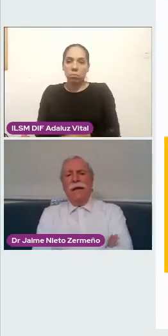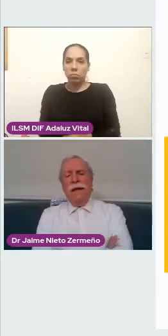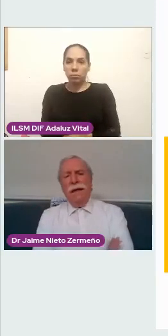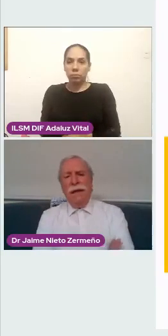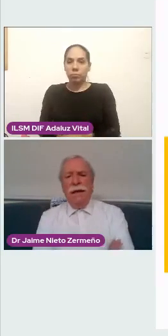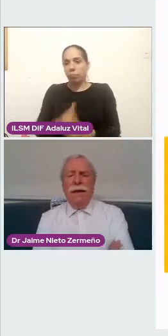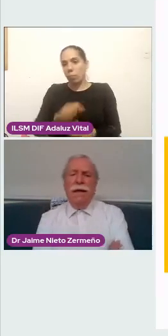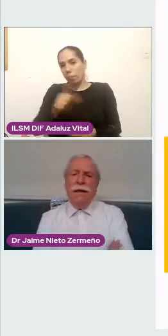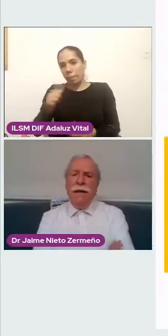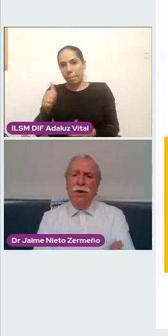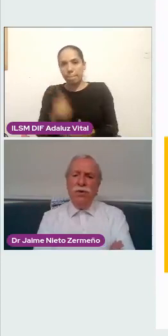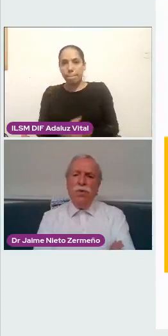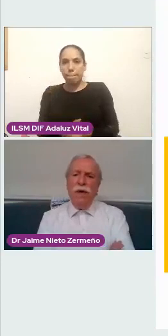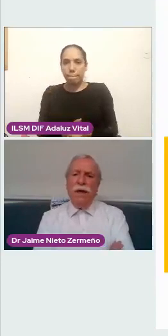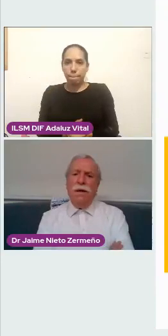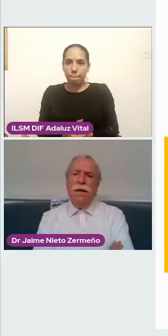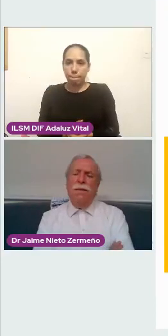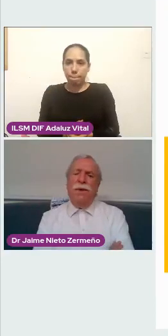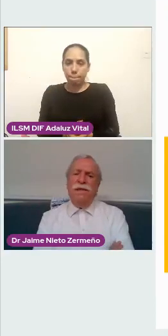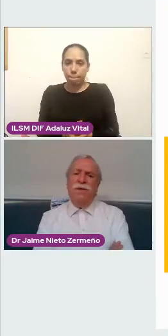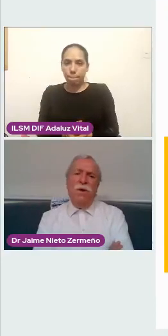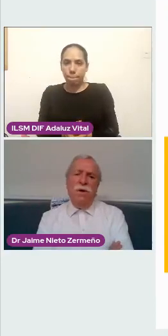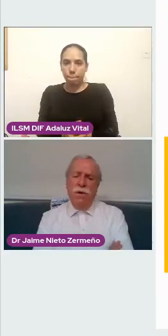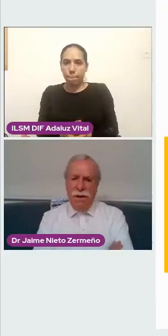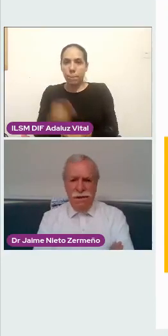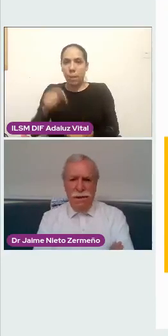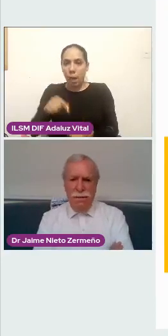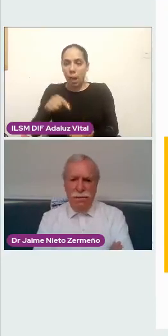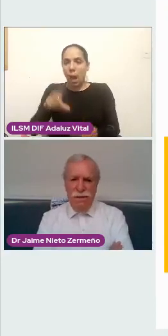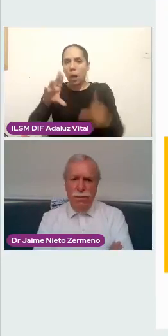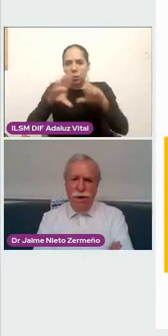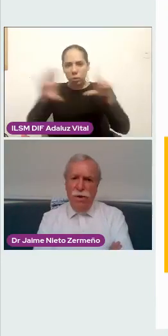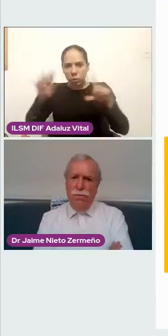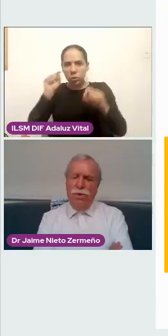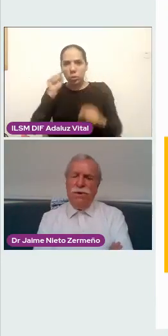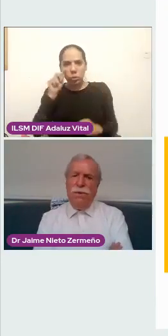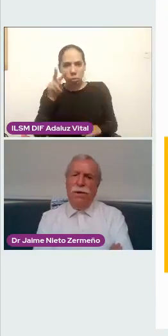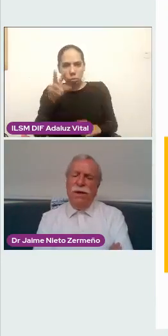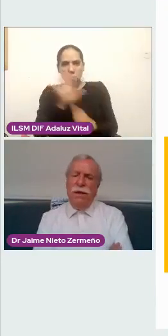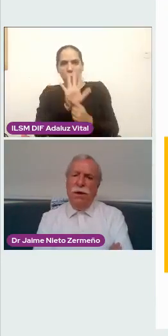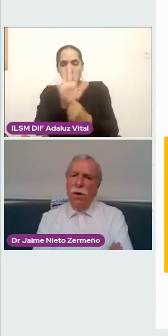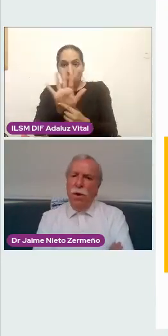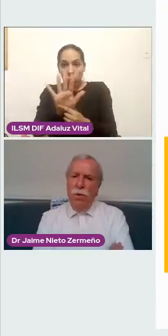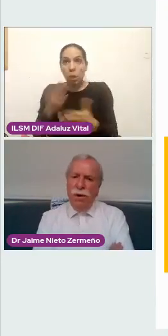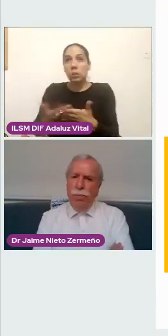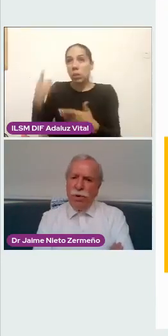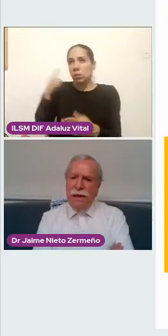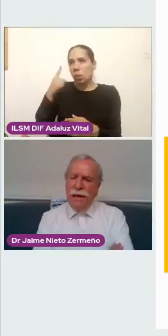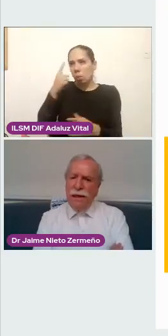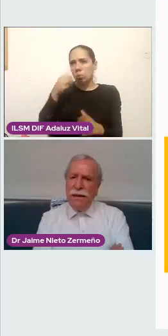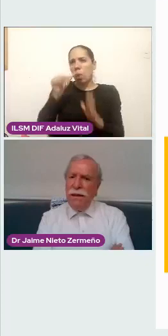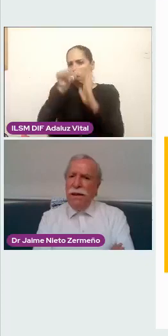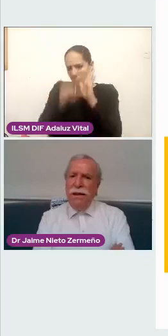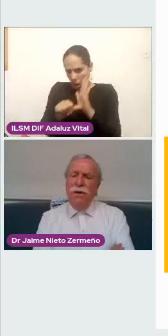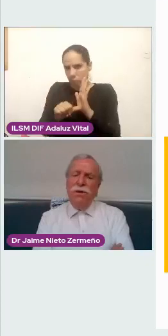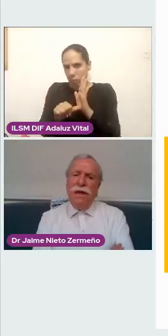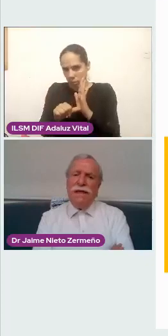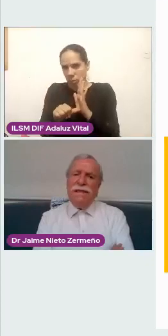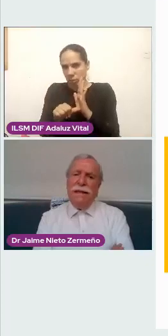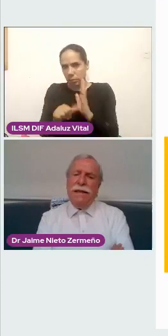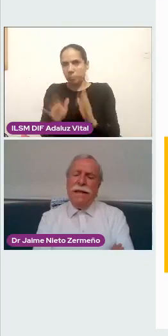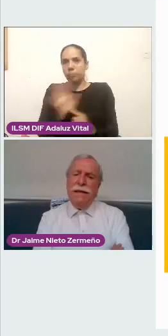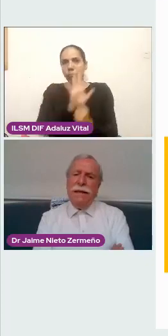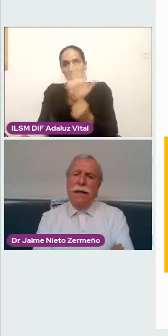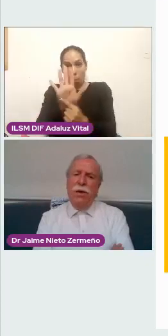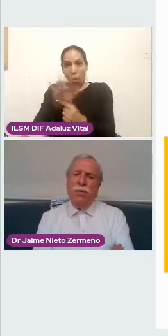en el Newsweek apareció hace mes y medio aproximadamente un reportaje en donde